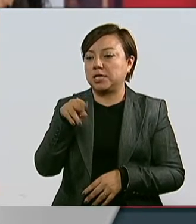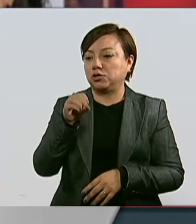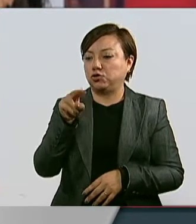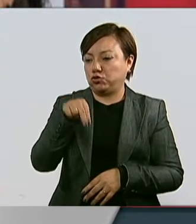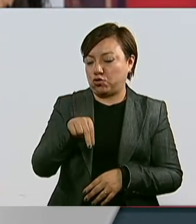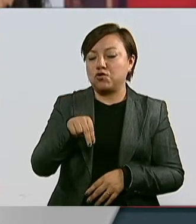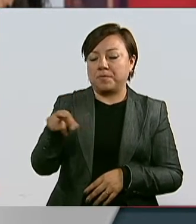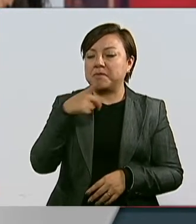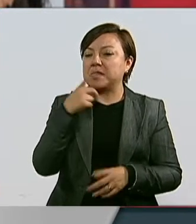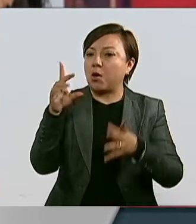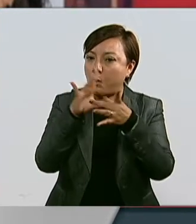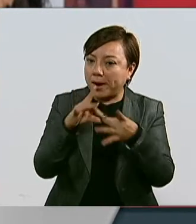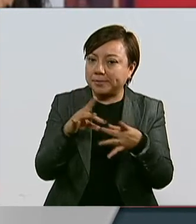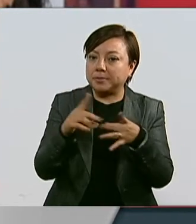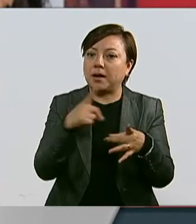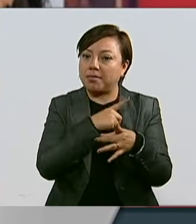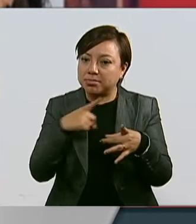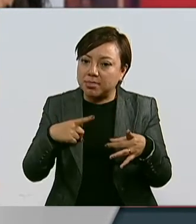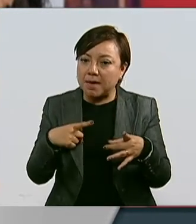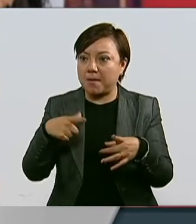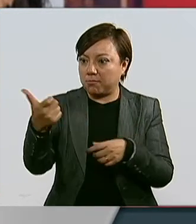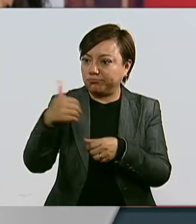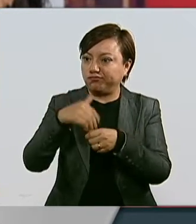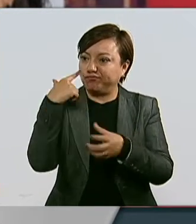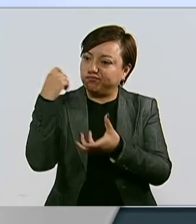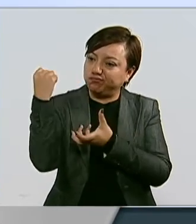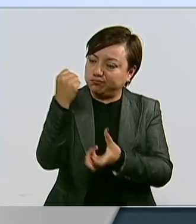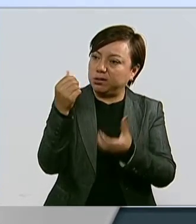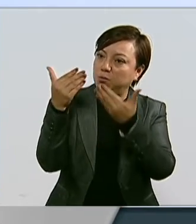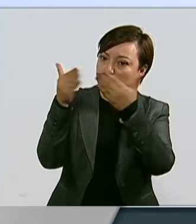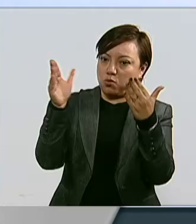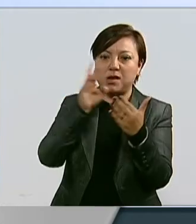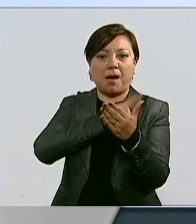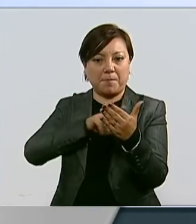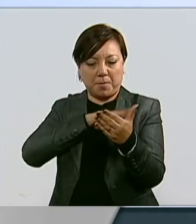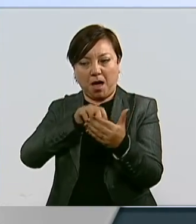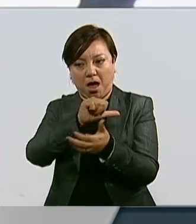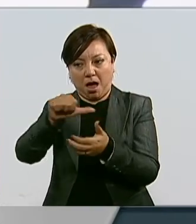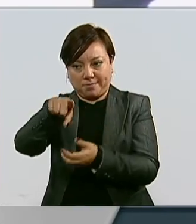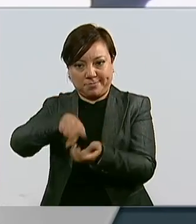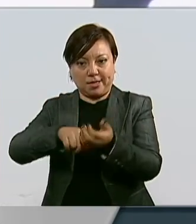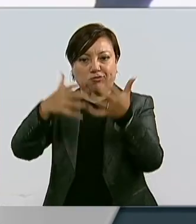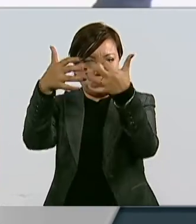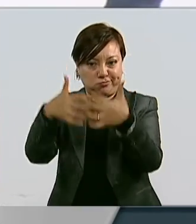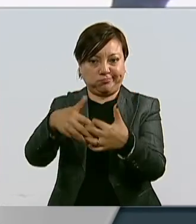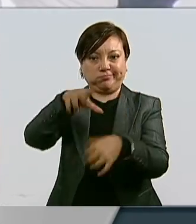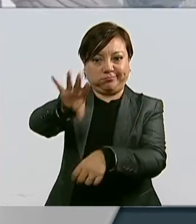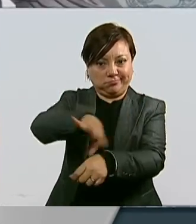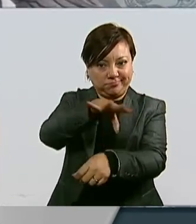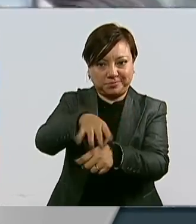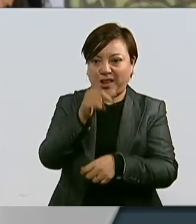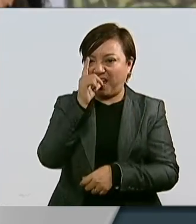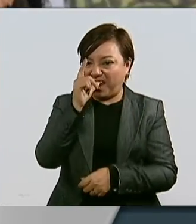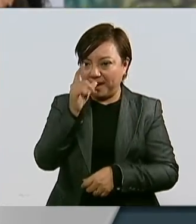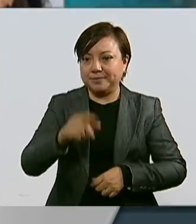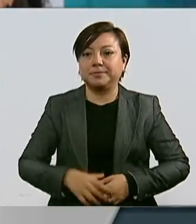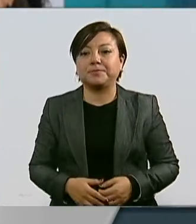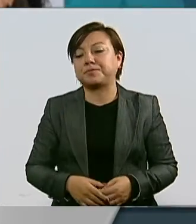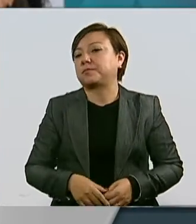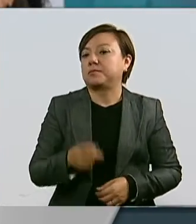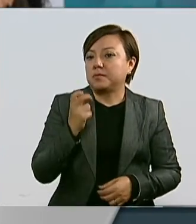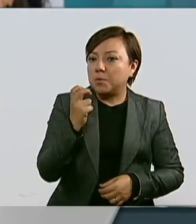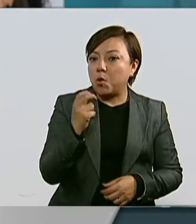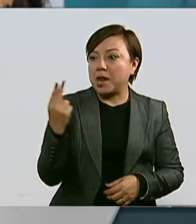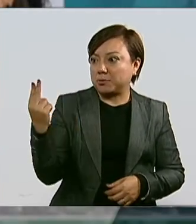existan condiciones adecuadas para las inversiones públicas y privadas en la industria eléctrica. Por eso es